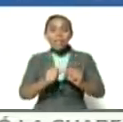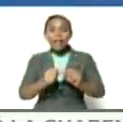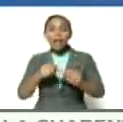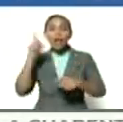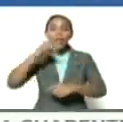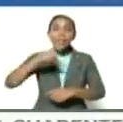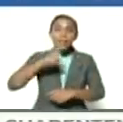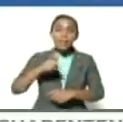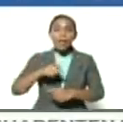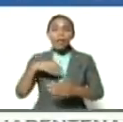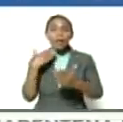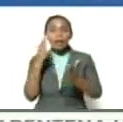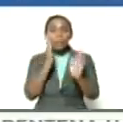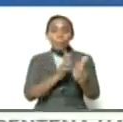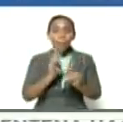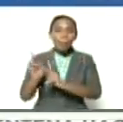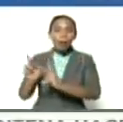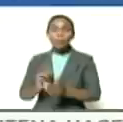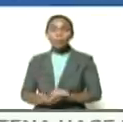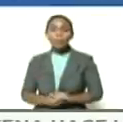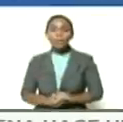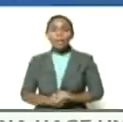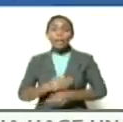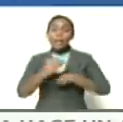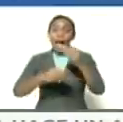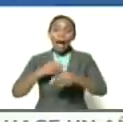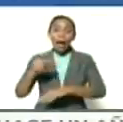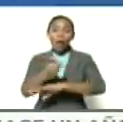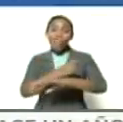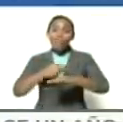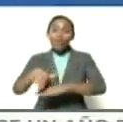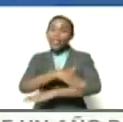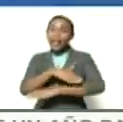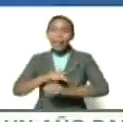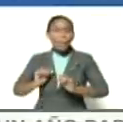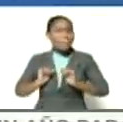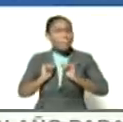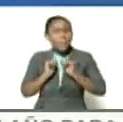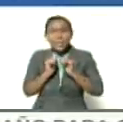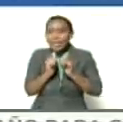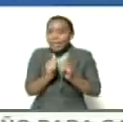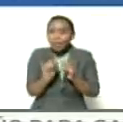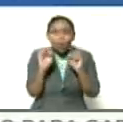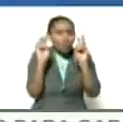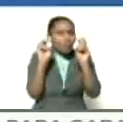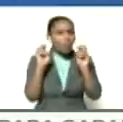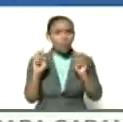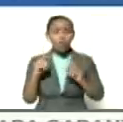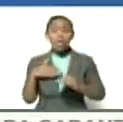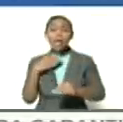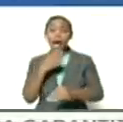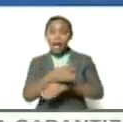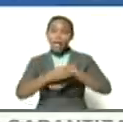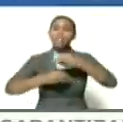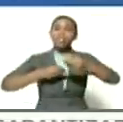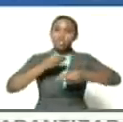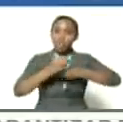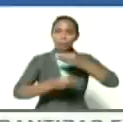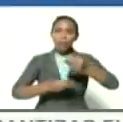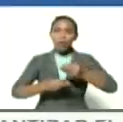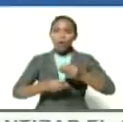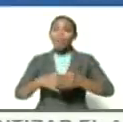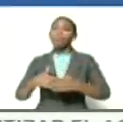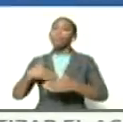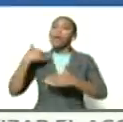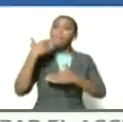las líneas creé gobierno de calle empezandito los gobiernos de calle y por ahí nos fuimos después